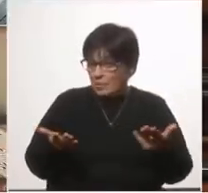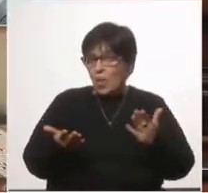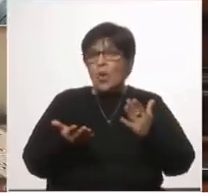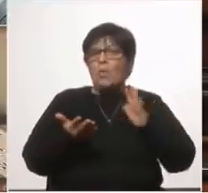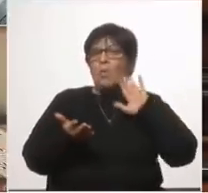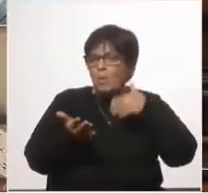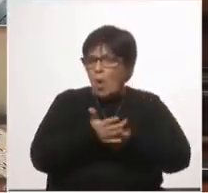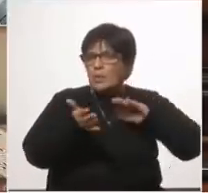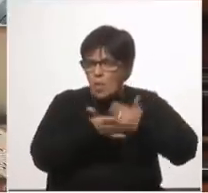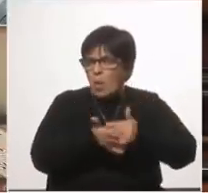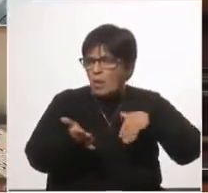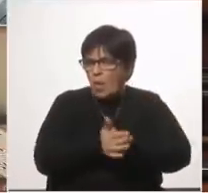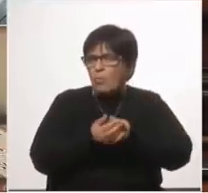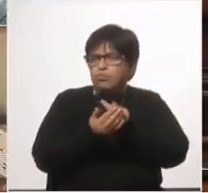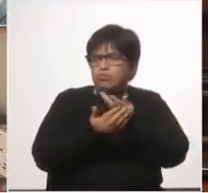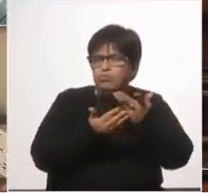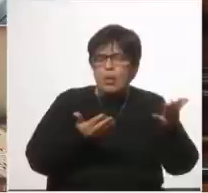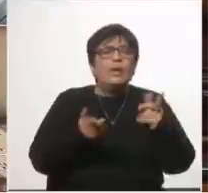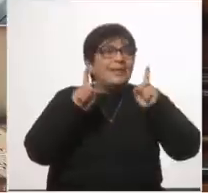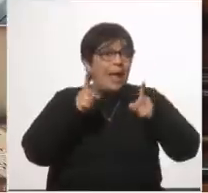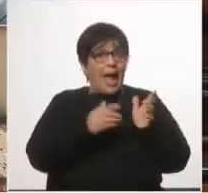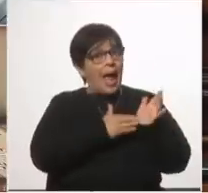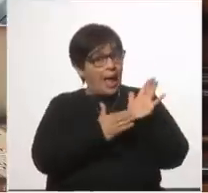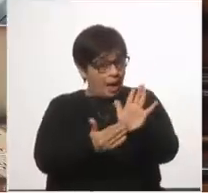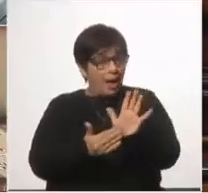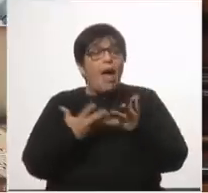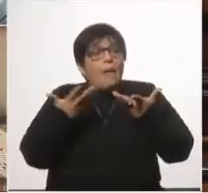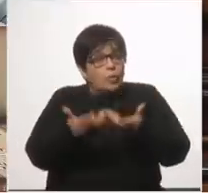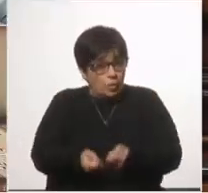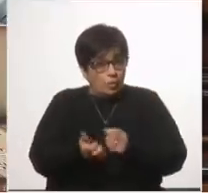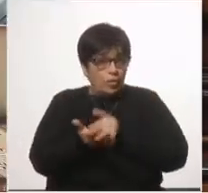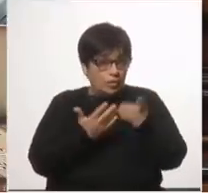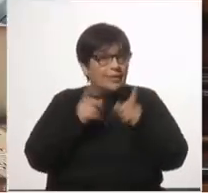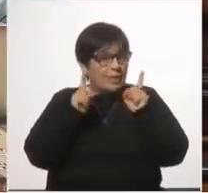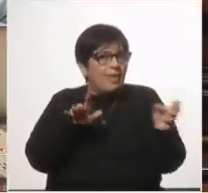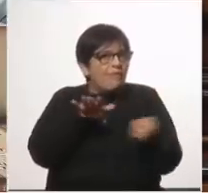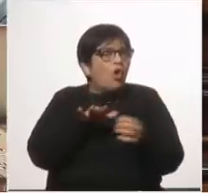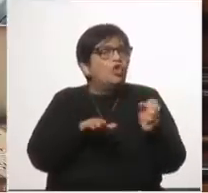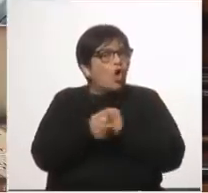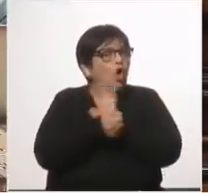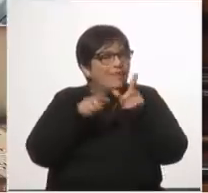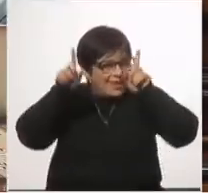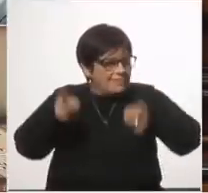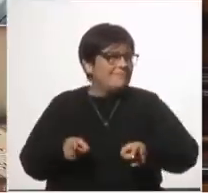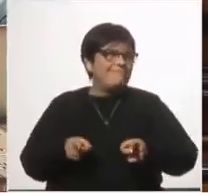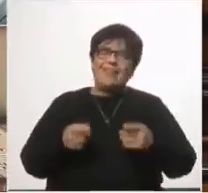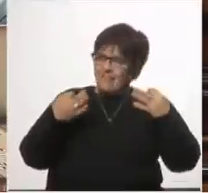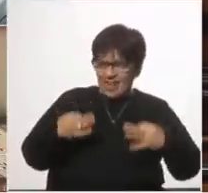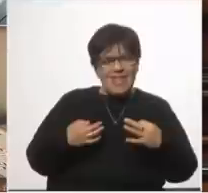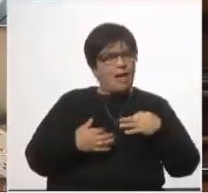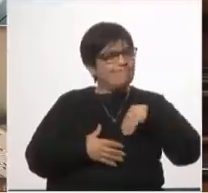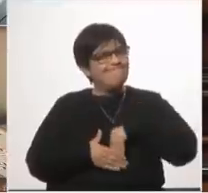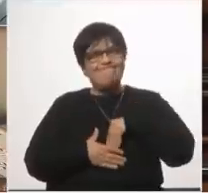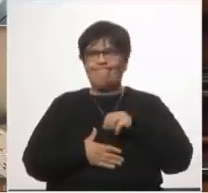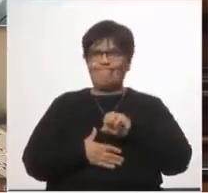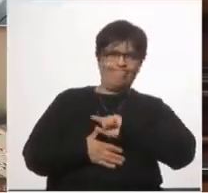mociones. Segundo, apoyando varios de los proyectos, incluido el Fondo COVID, en el que discrepamos radicalmente